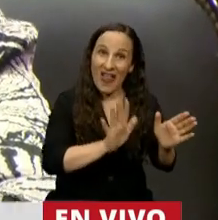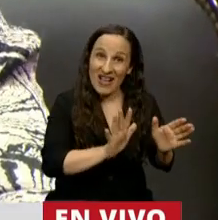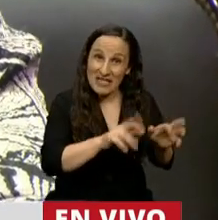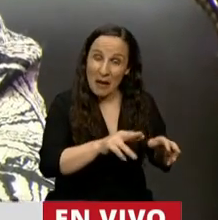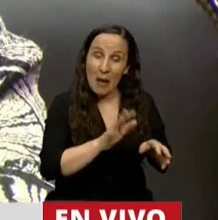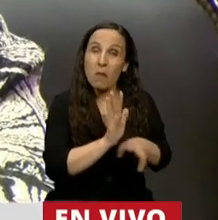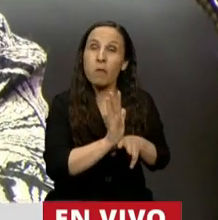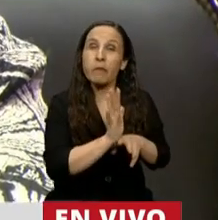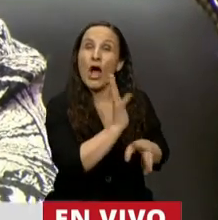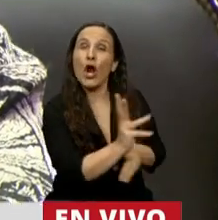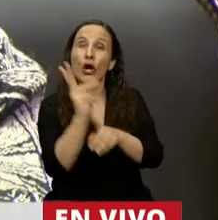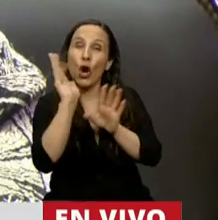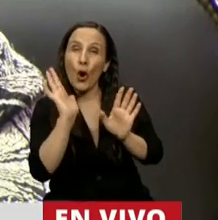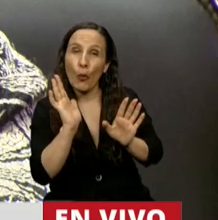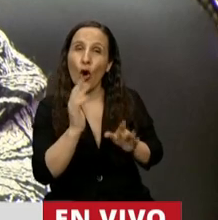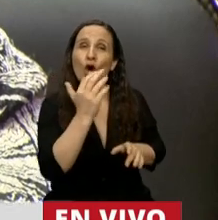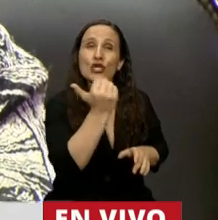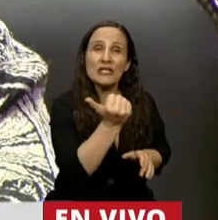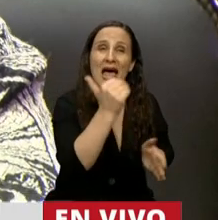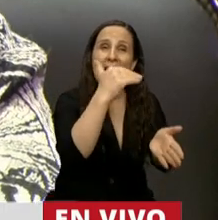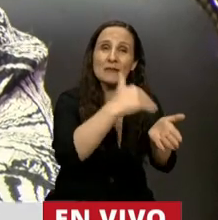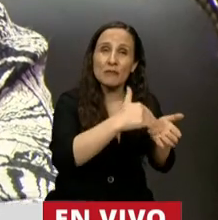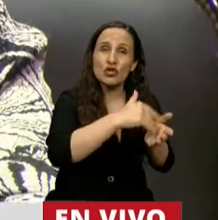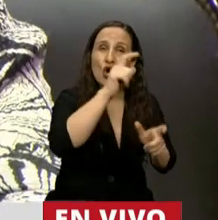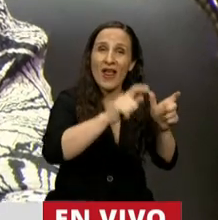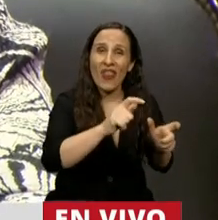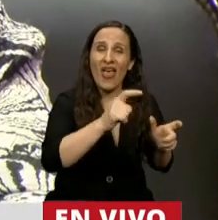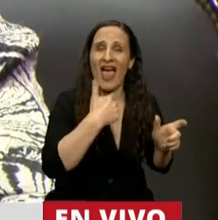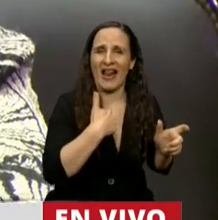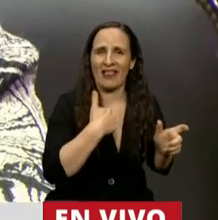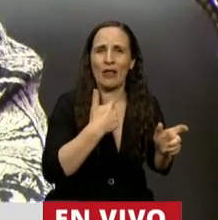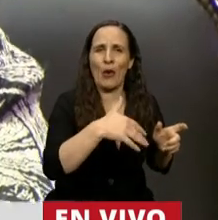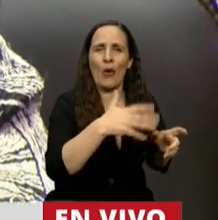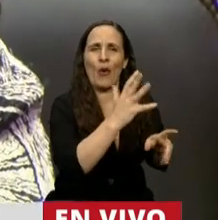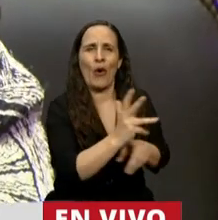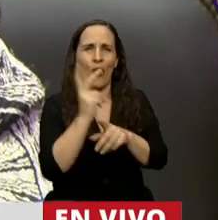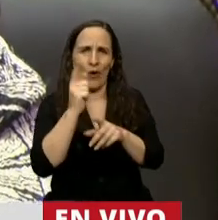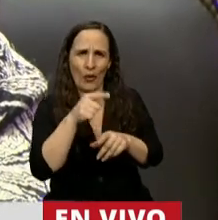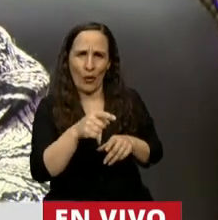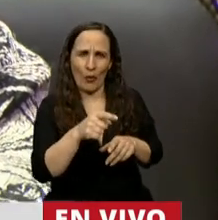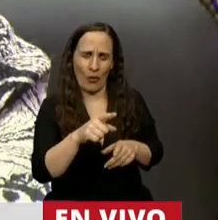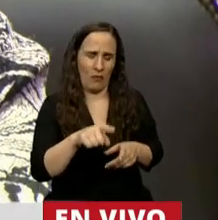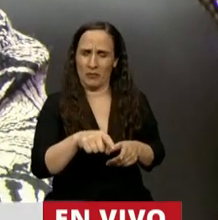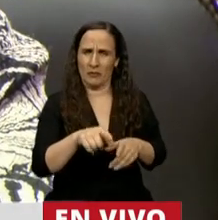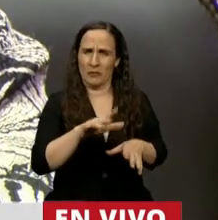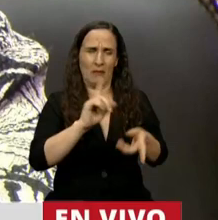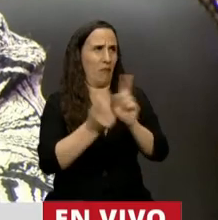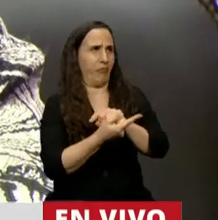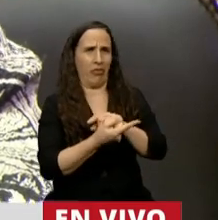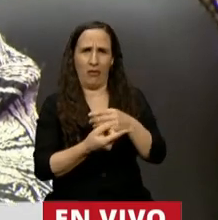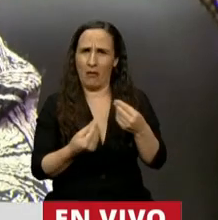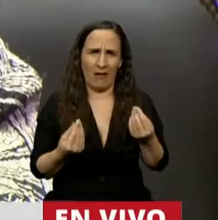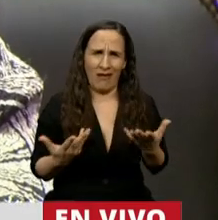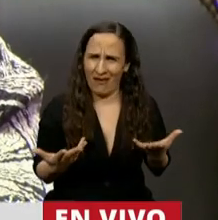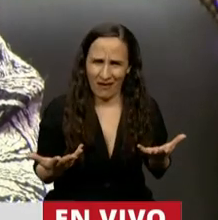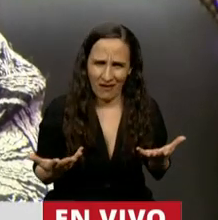el robo a 6 millones de argentinos. ¿Qué hubo atrás de ese cambio? ¿Qué